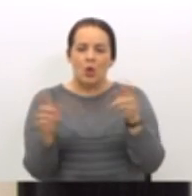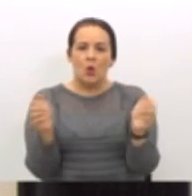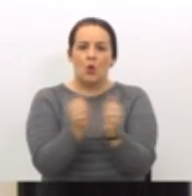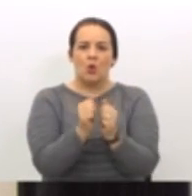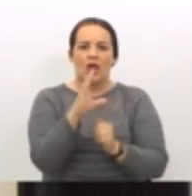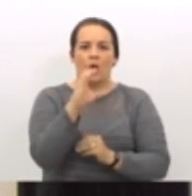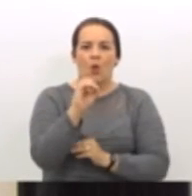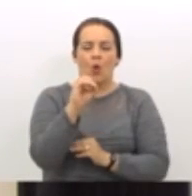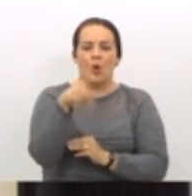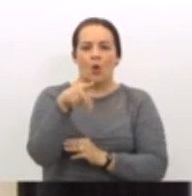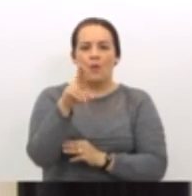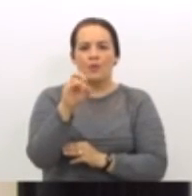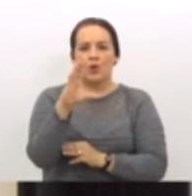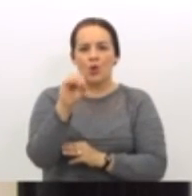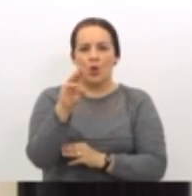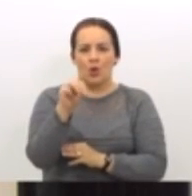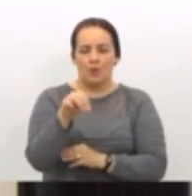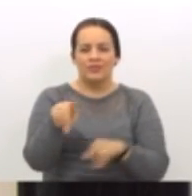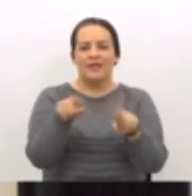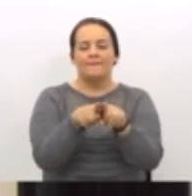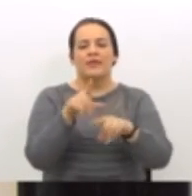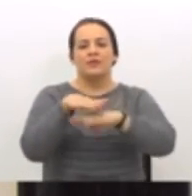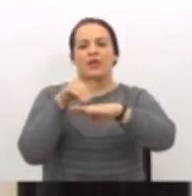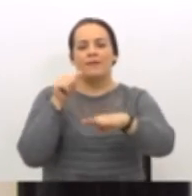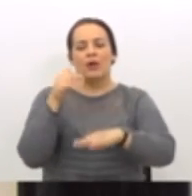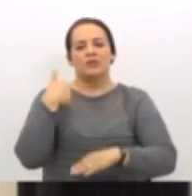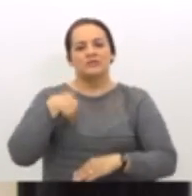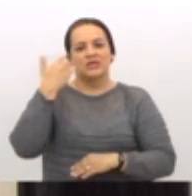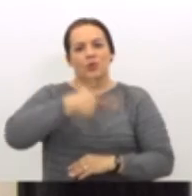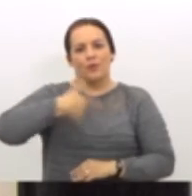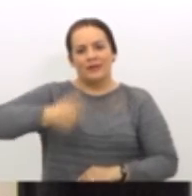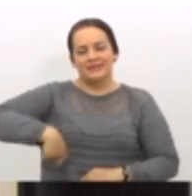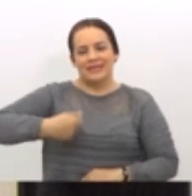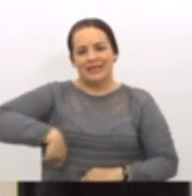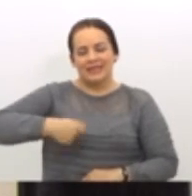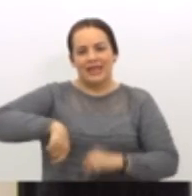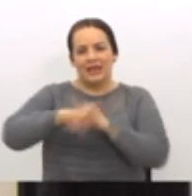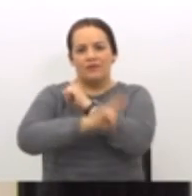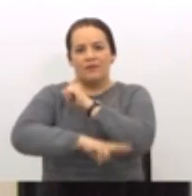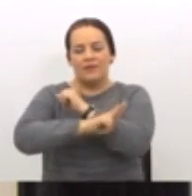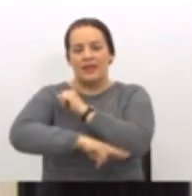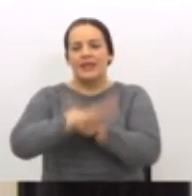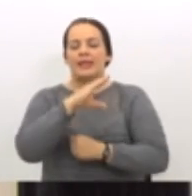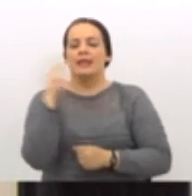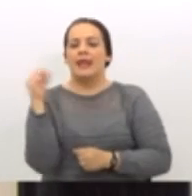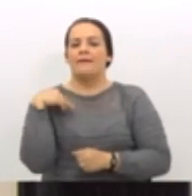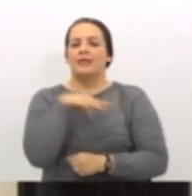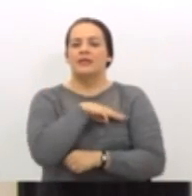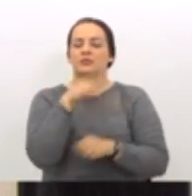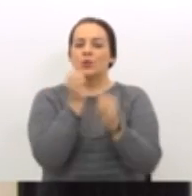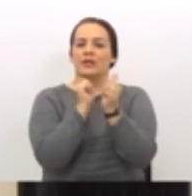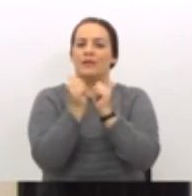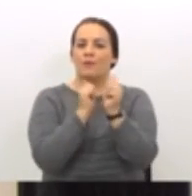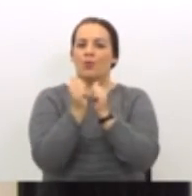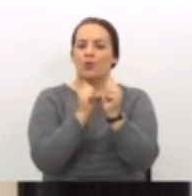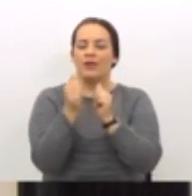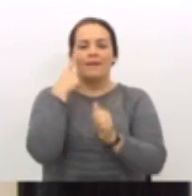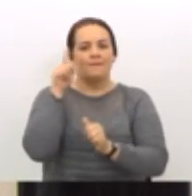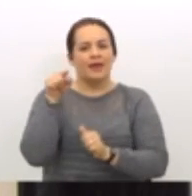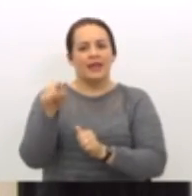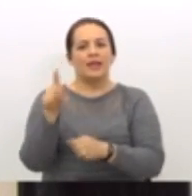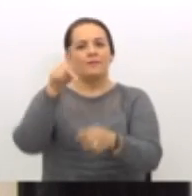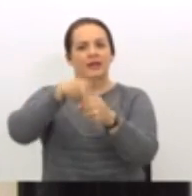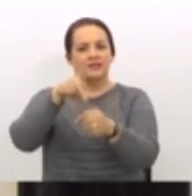COPROCON. Pero además, hago un llamado al señor presidente de la República y al ministro del Deporte para que tomen partido